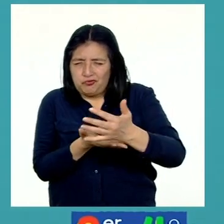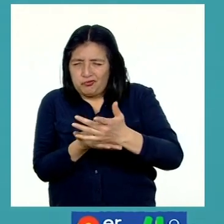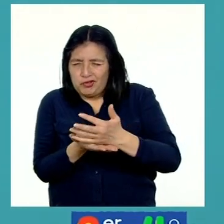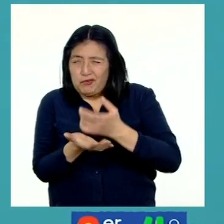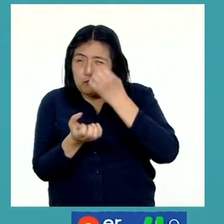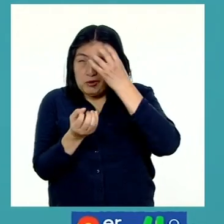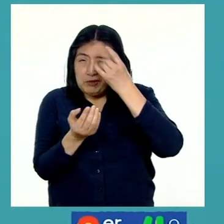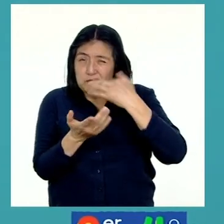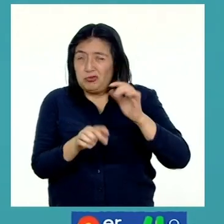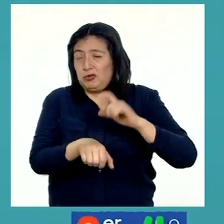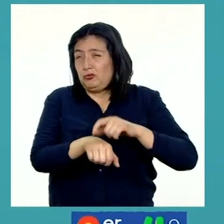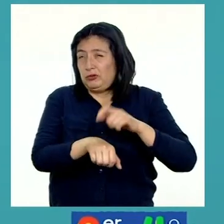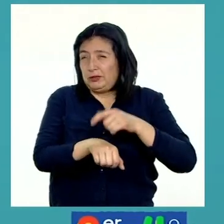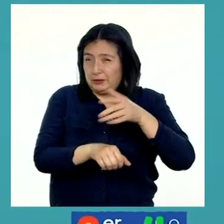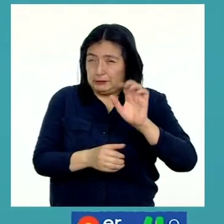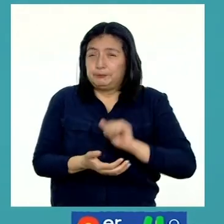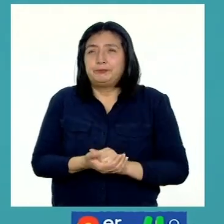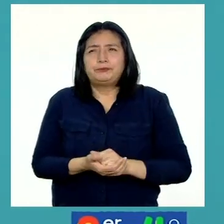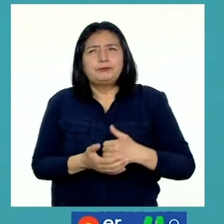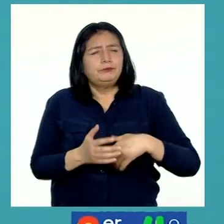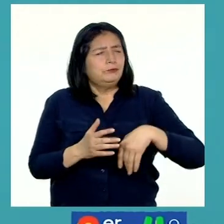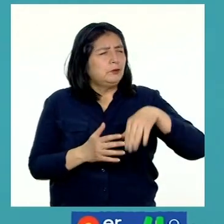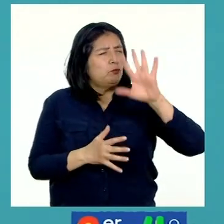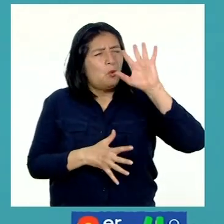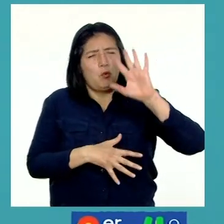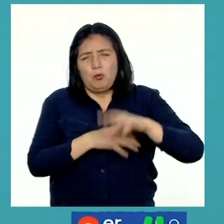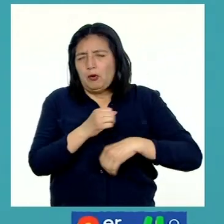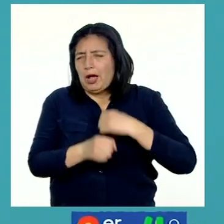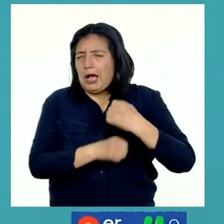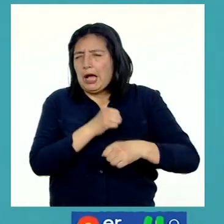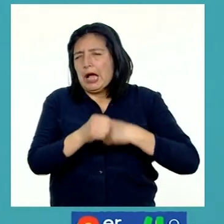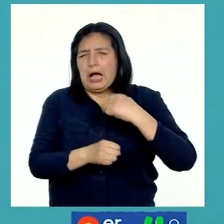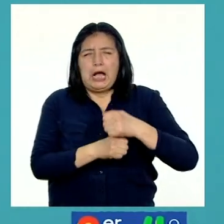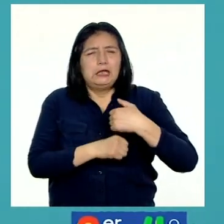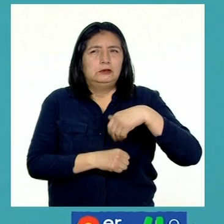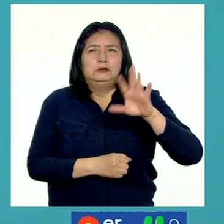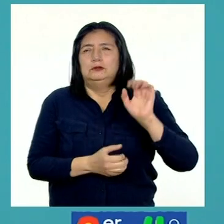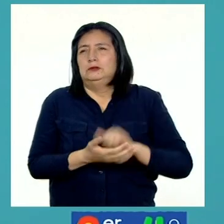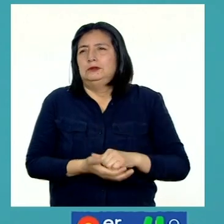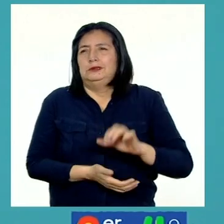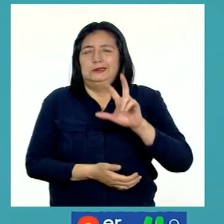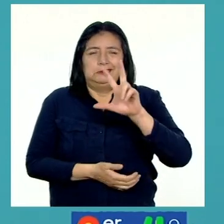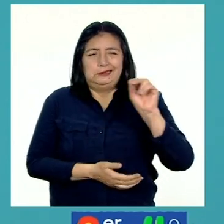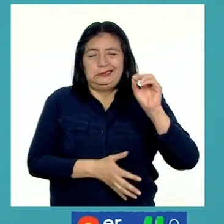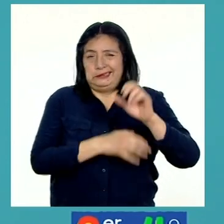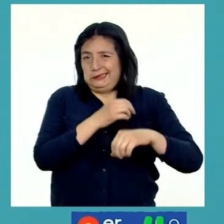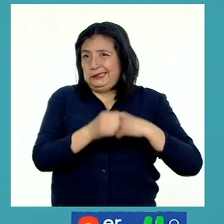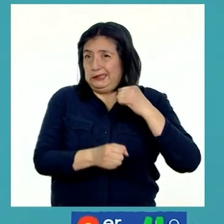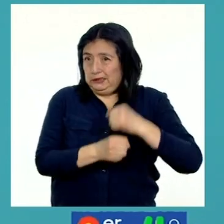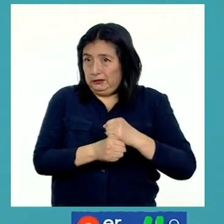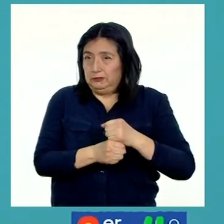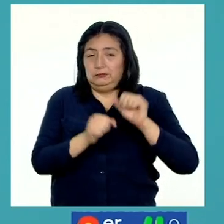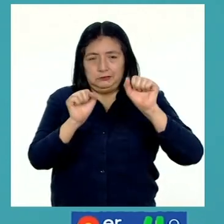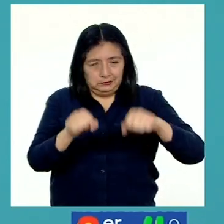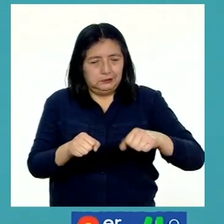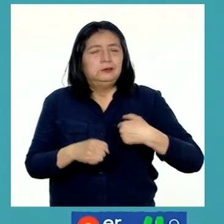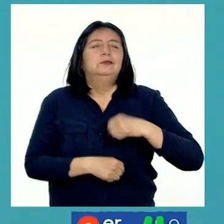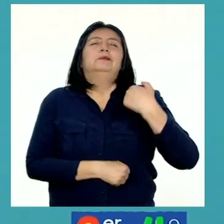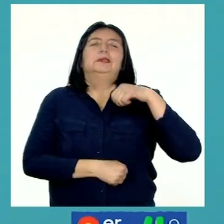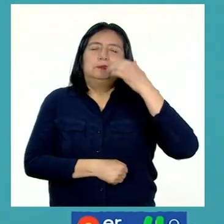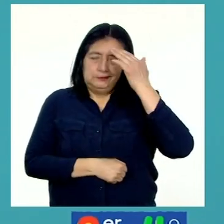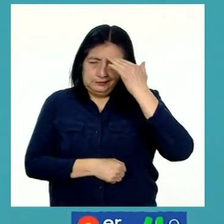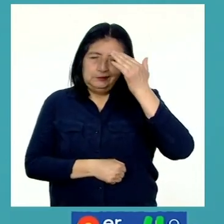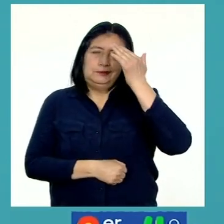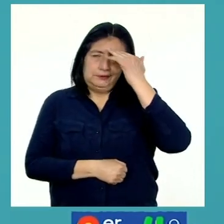largo tiempo, por muchos años, de preferencia 30 años, permitirán